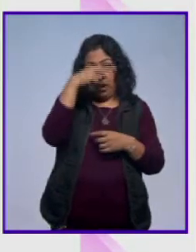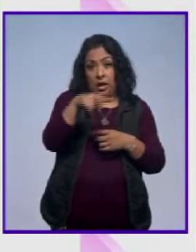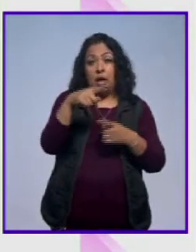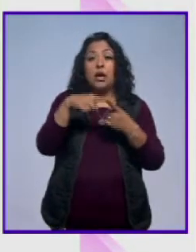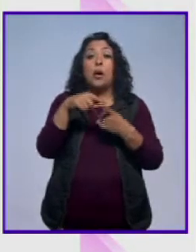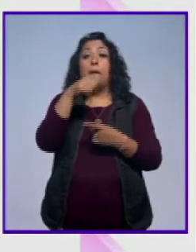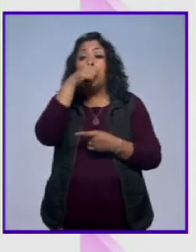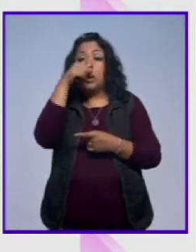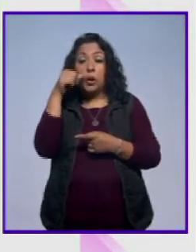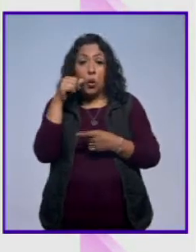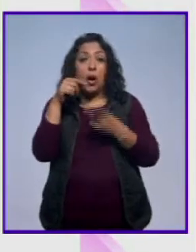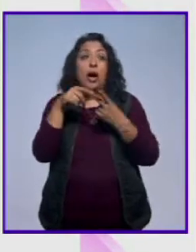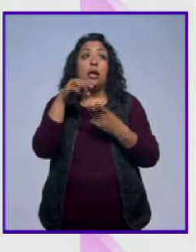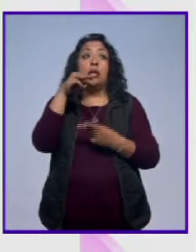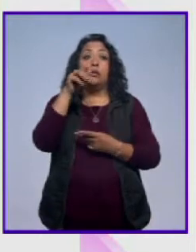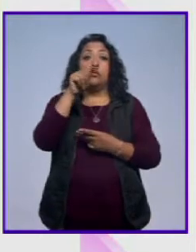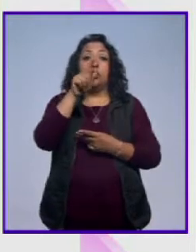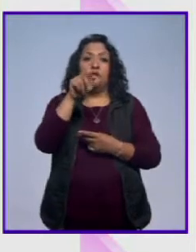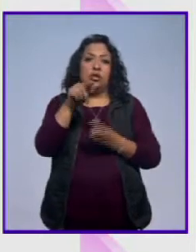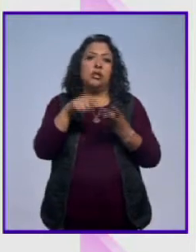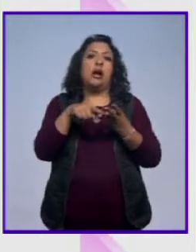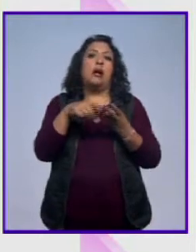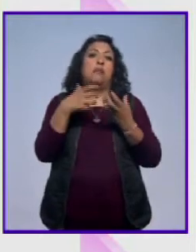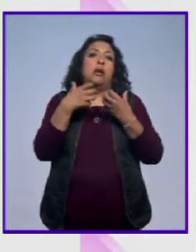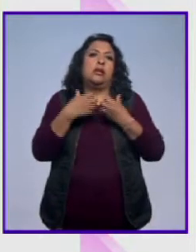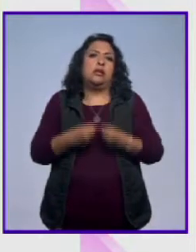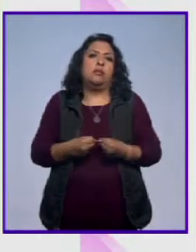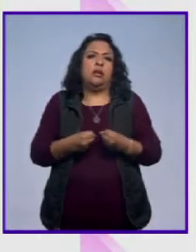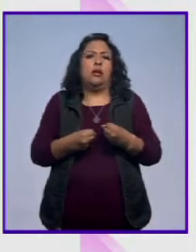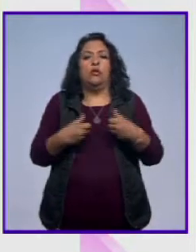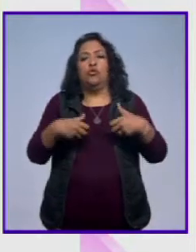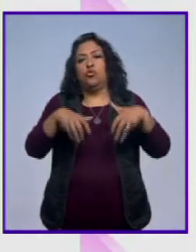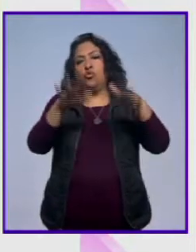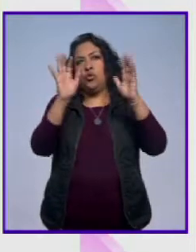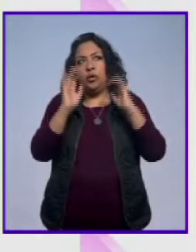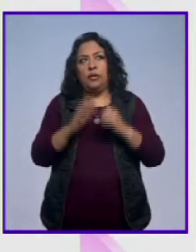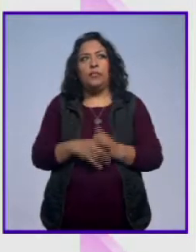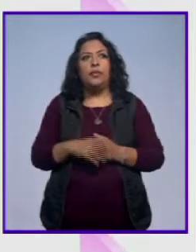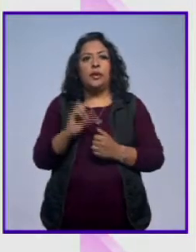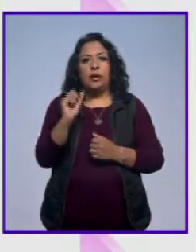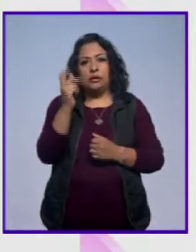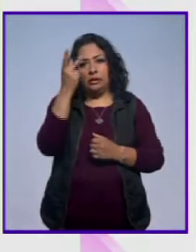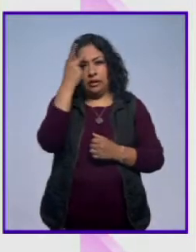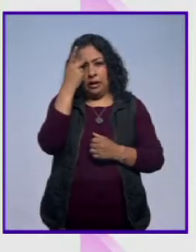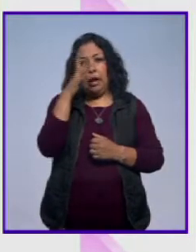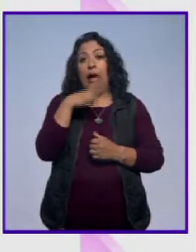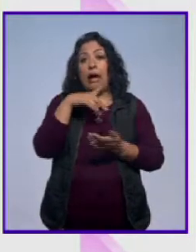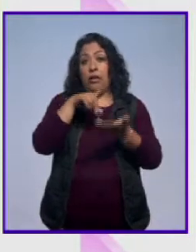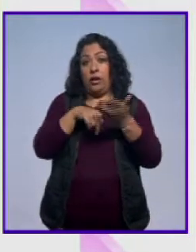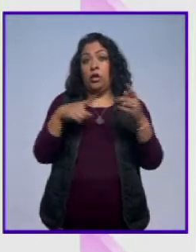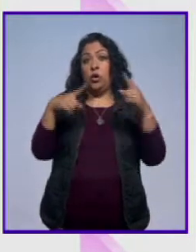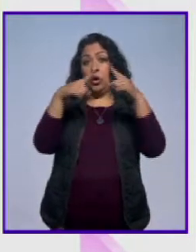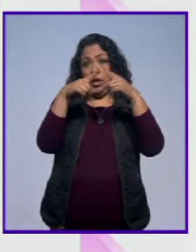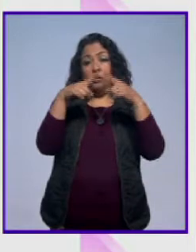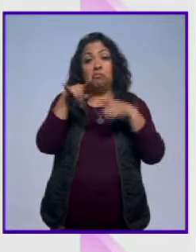Benito Juárez, decían que el propio Maximiliano y un largo, largo, etcétera. San Luis Potosí hay una iglesia bastante interesante. Que tiene